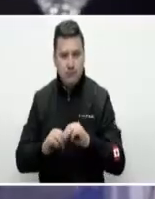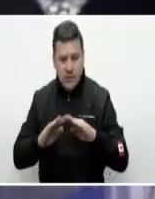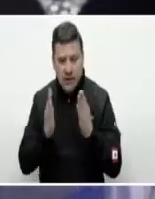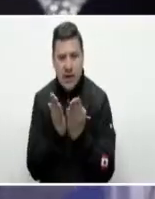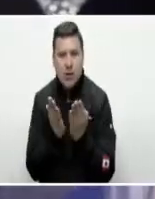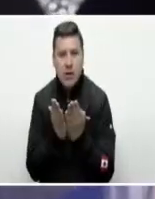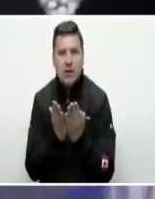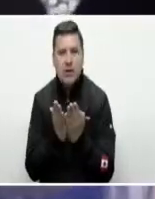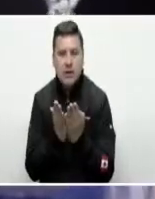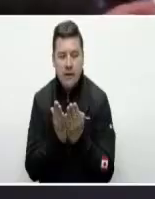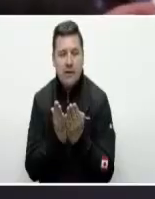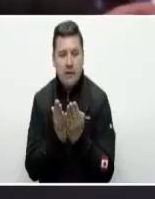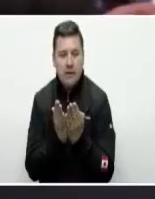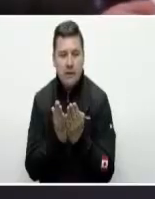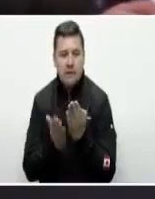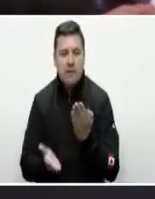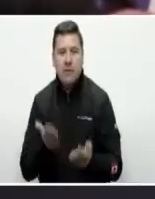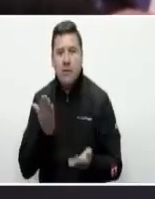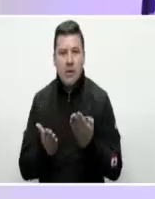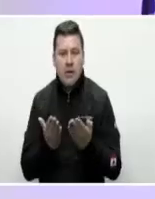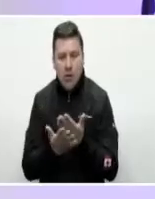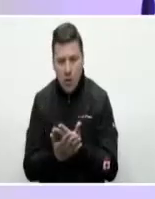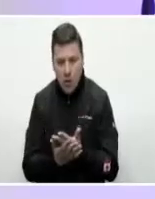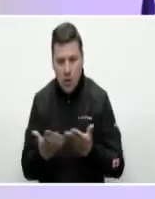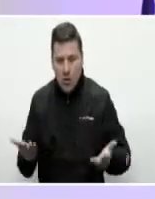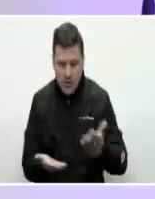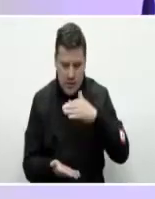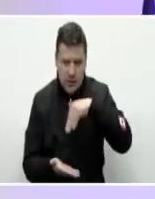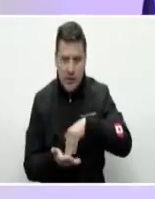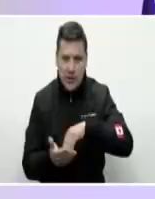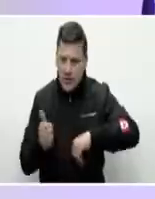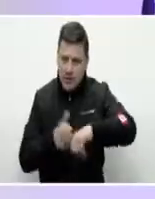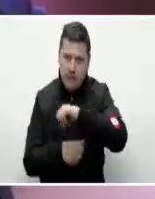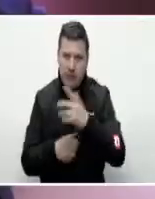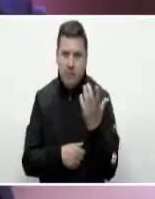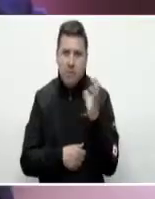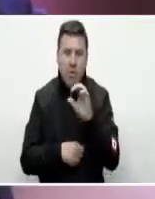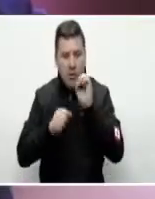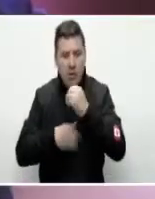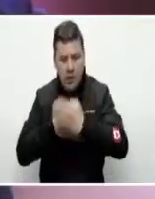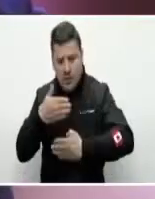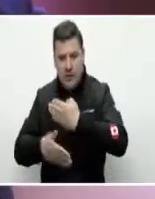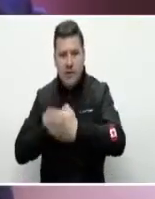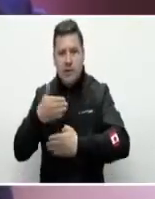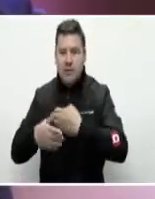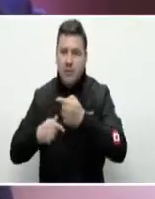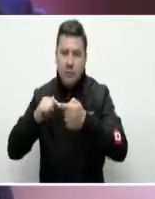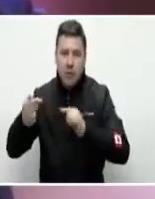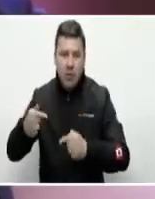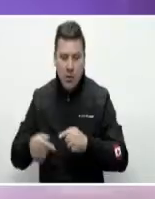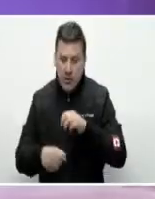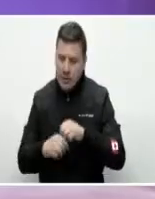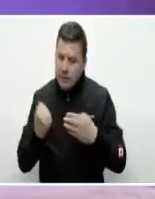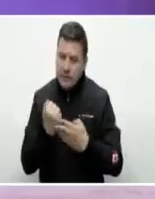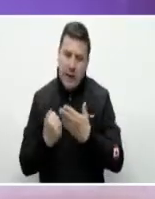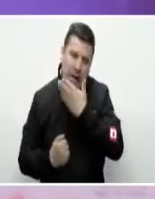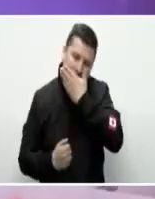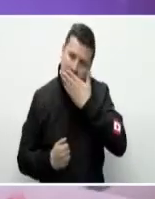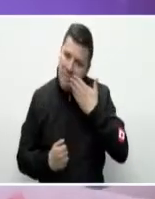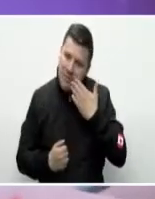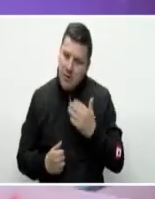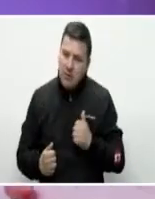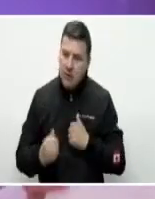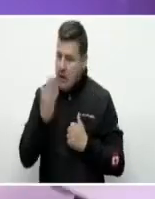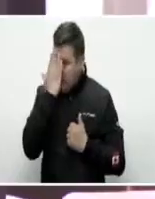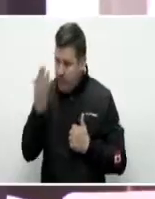educación es quizá uno de los elementos centrales a través de los cuales este país puede avanzar en materia de competitividad y tenerte a ti al